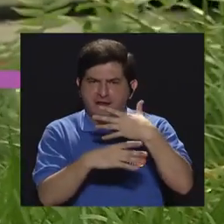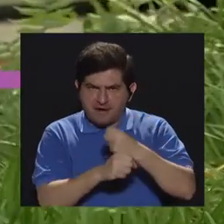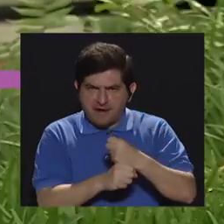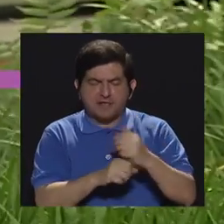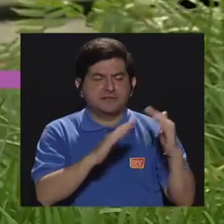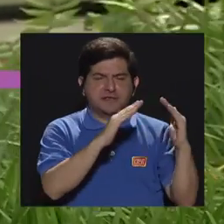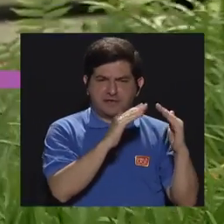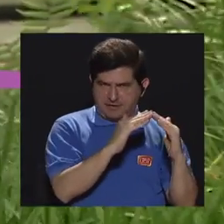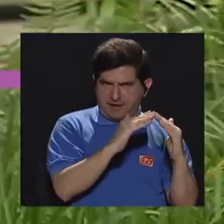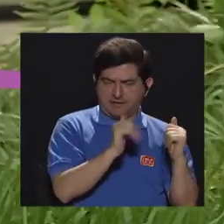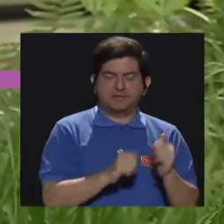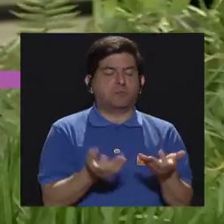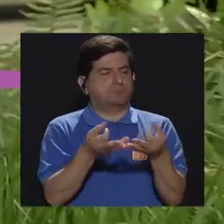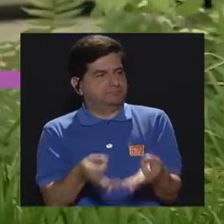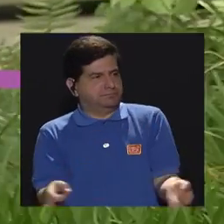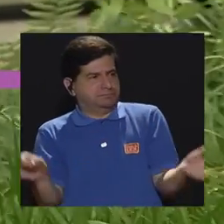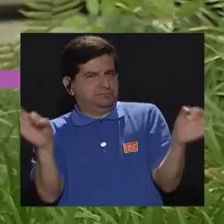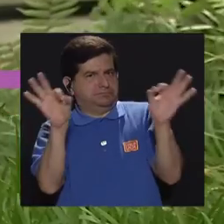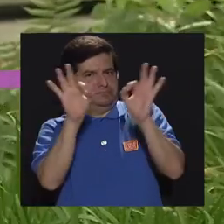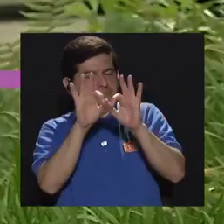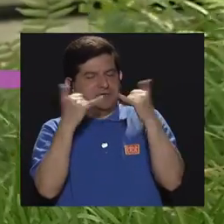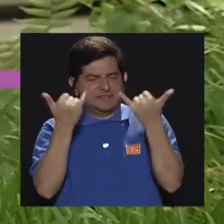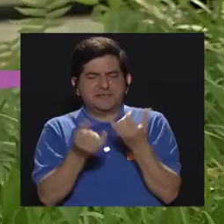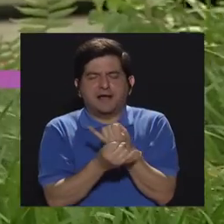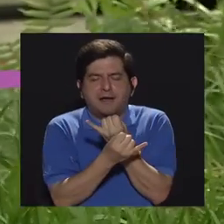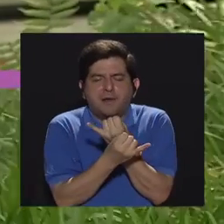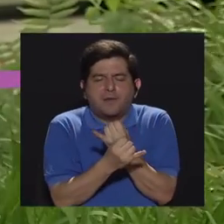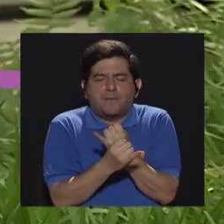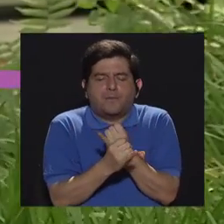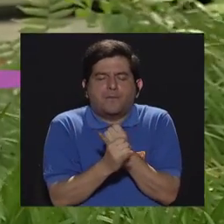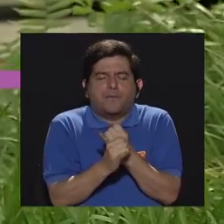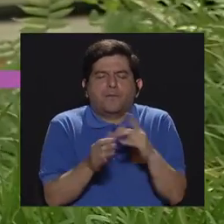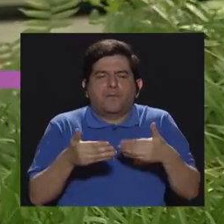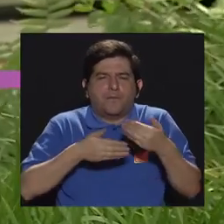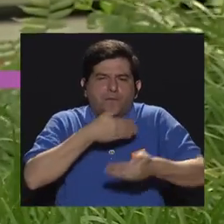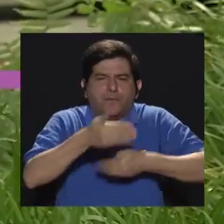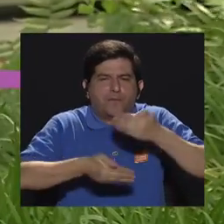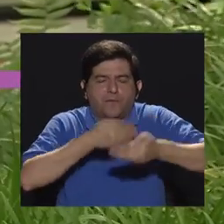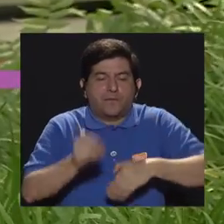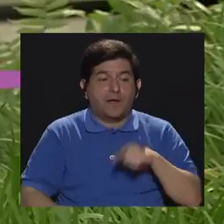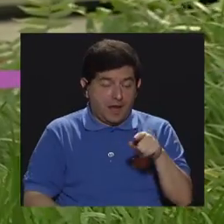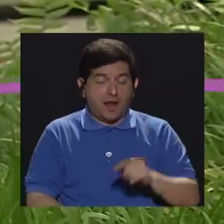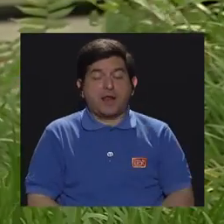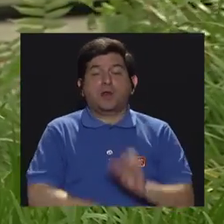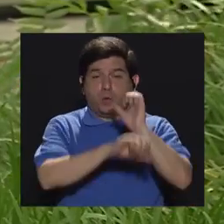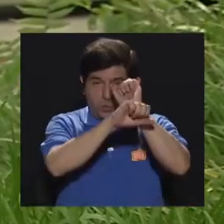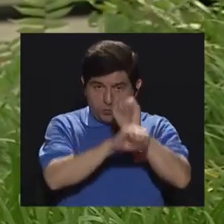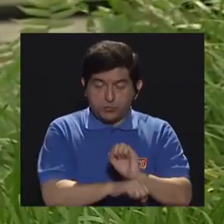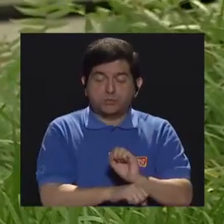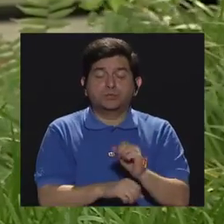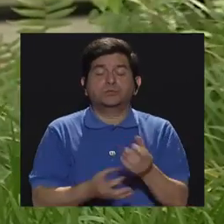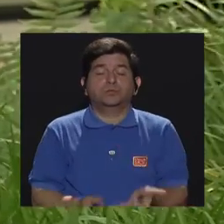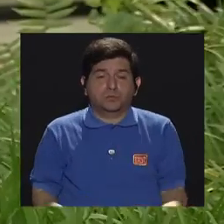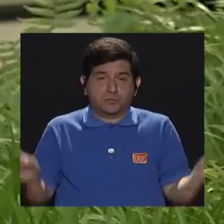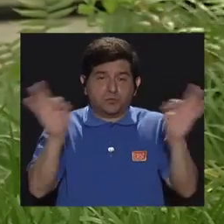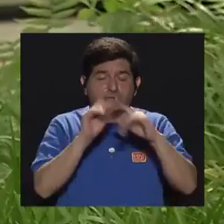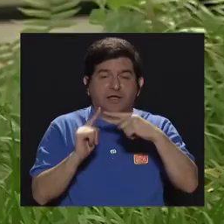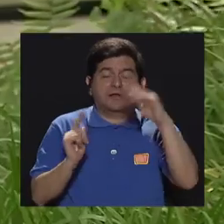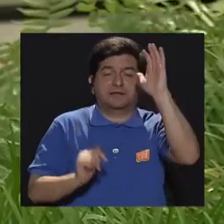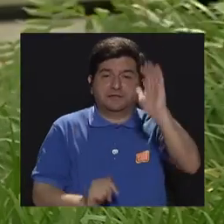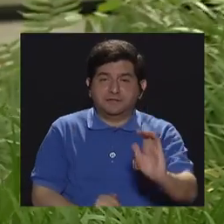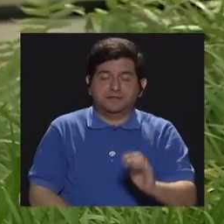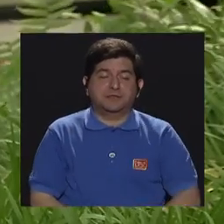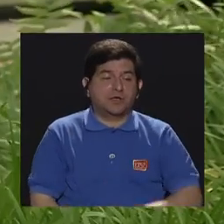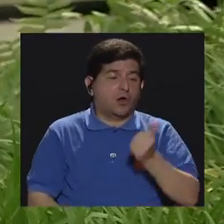en la casa, que eso es muy importante para irlo independizando poco a poco. Hay que crearle a él una rutina importante desde que está pequeño.